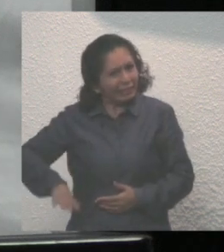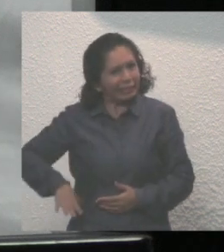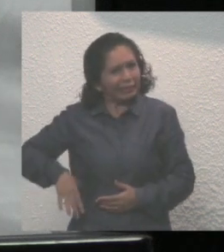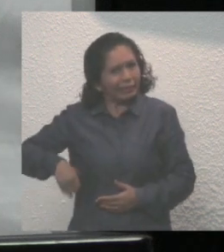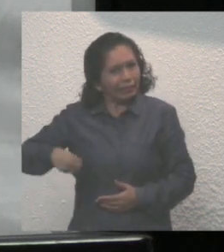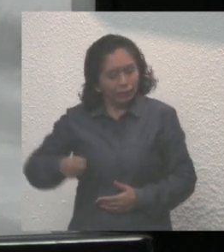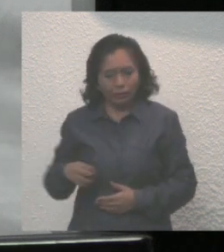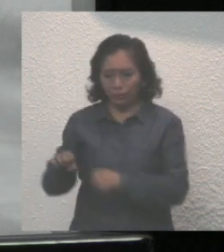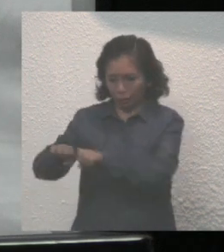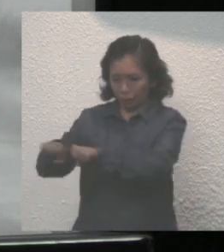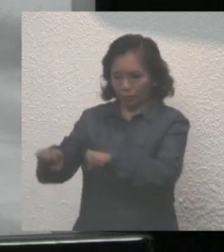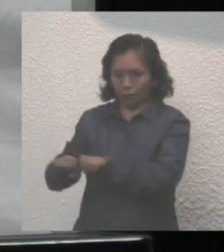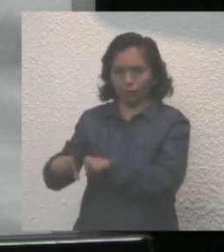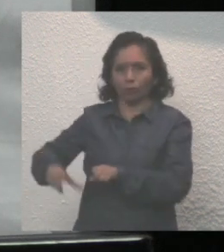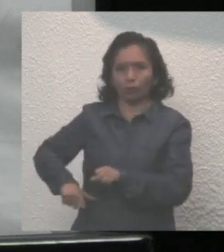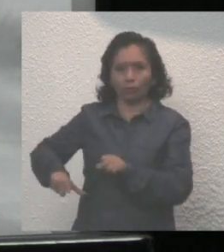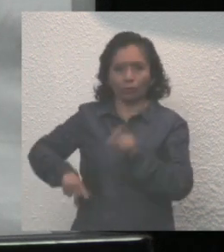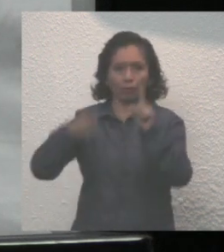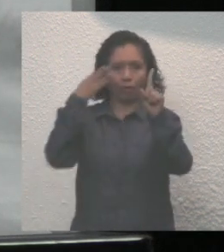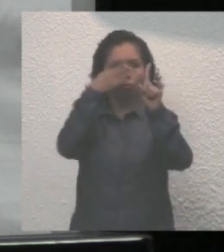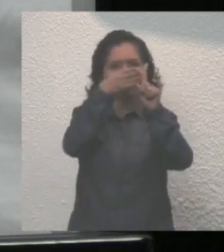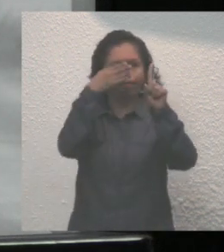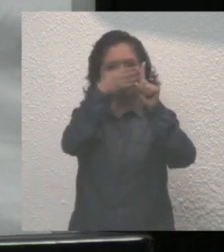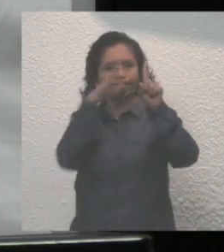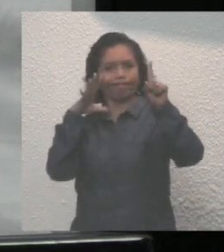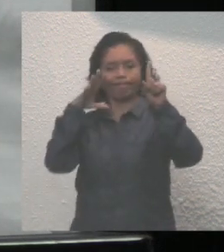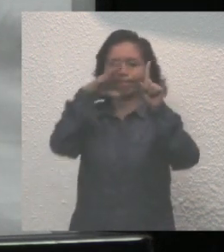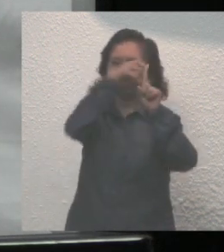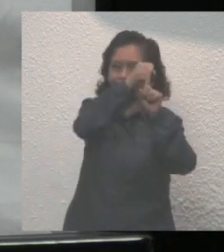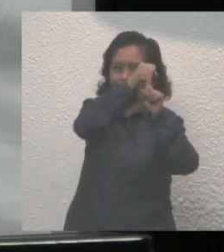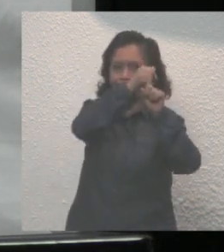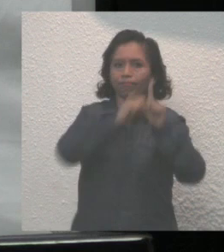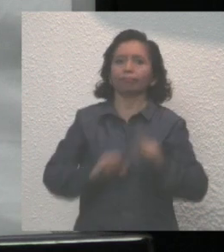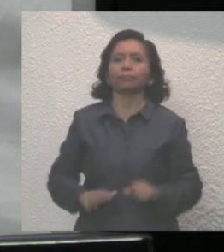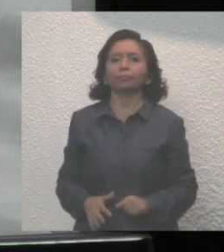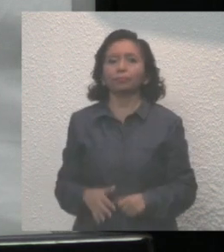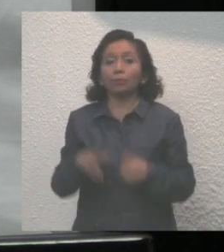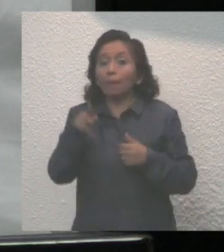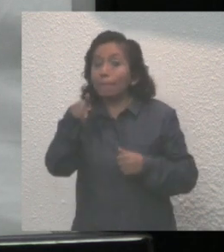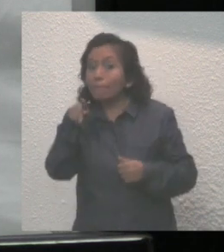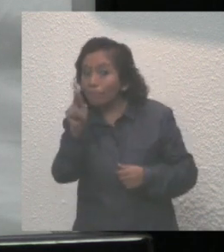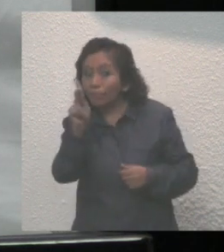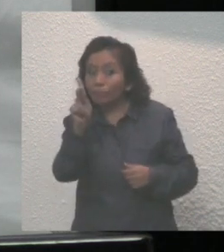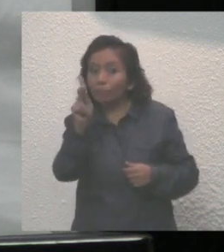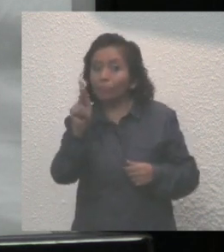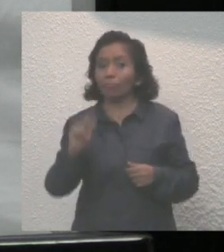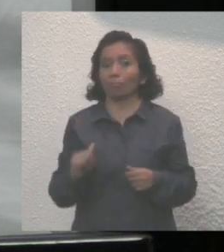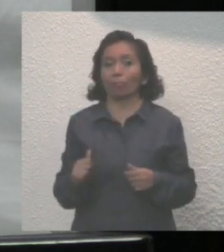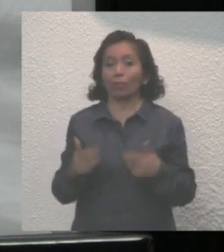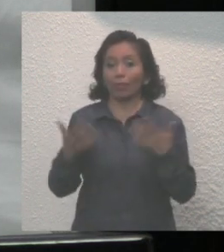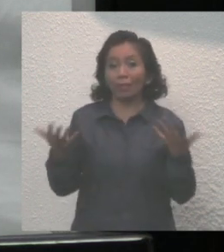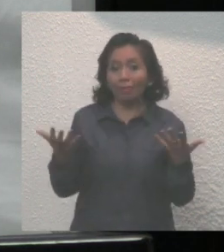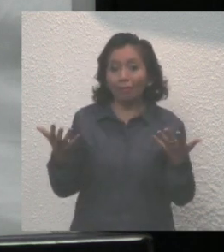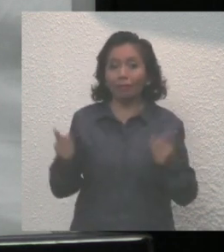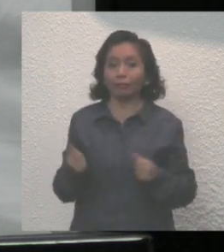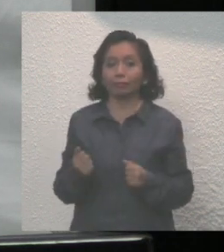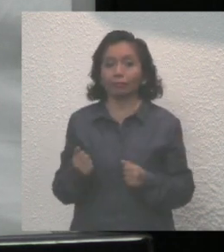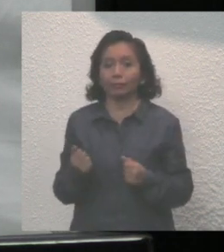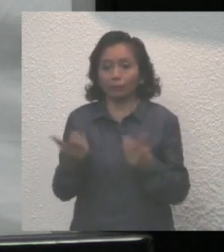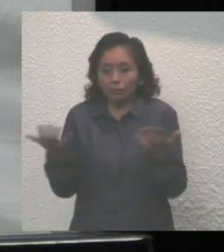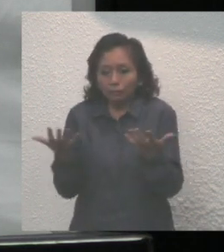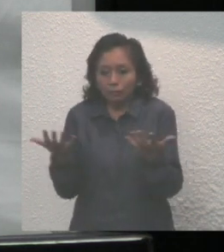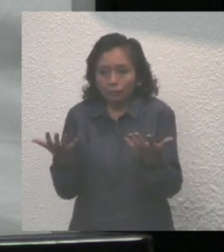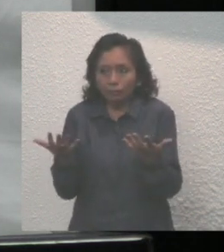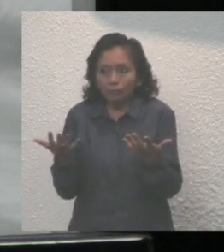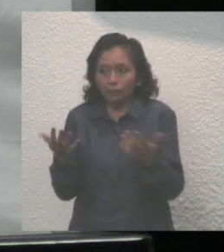su equipo por cumplir con los compromisos y obligaciones. Sin embargo, se hace ineludible